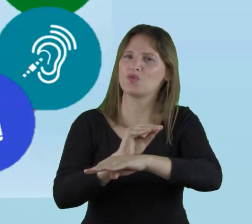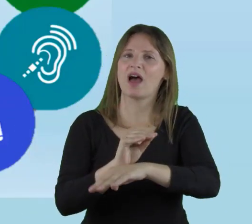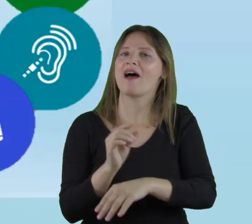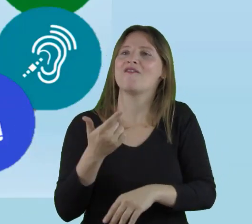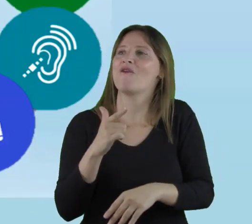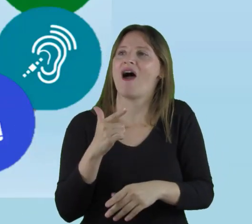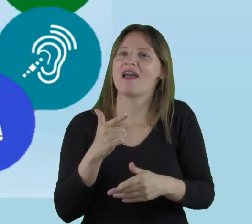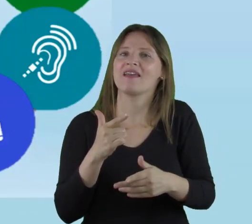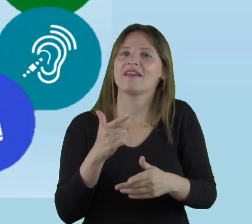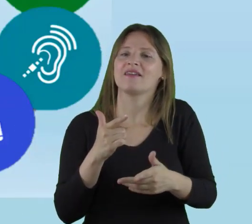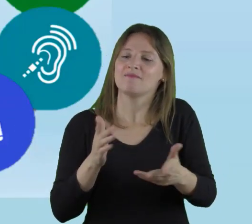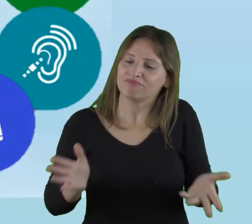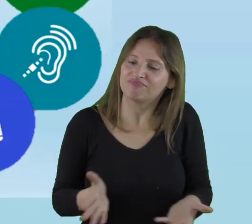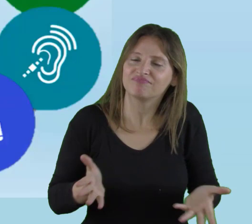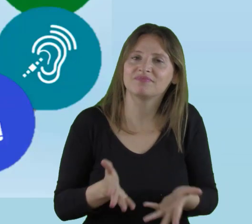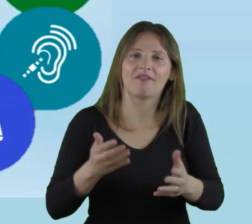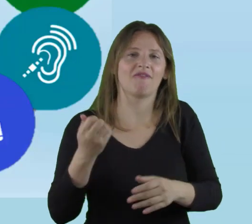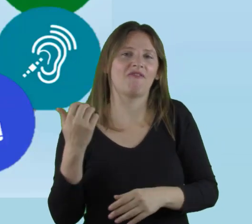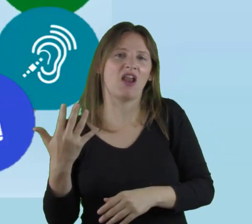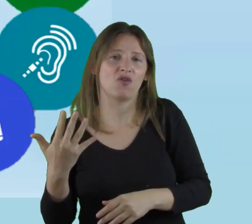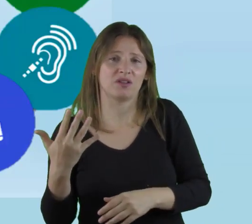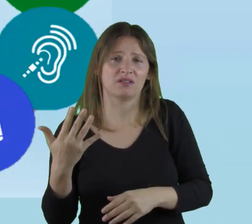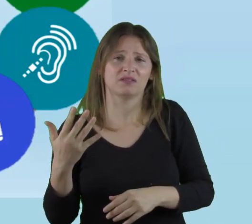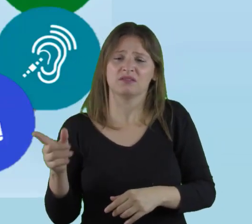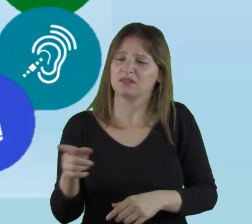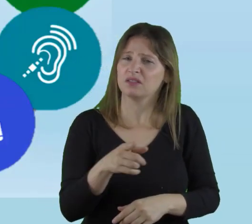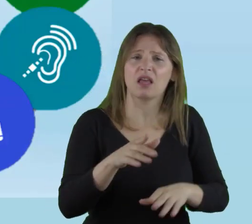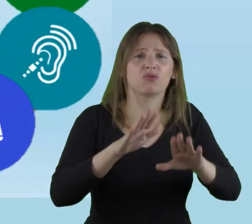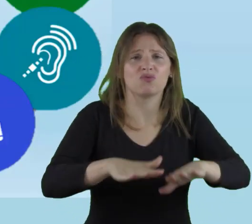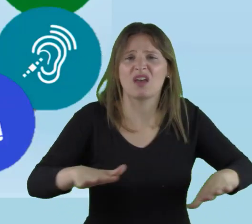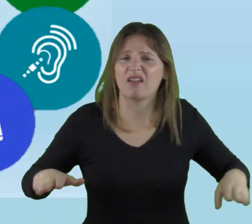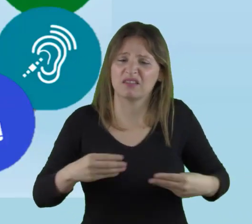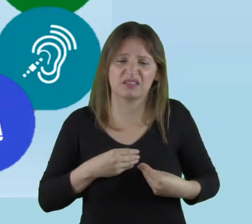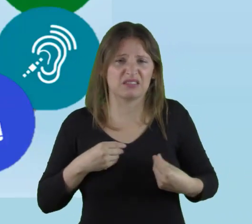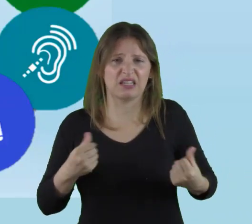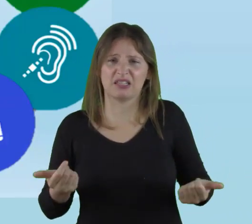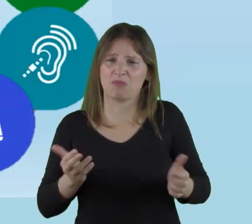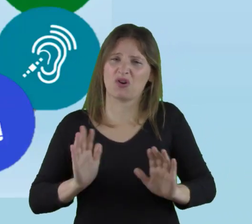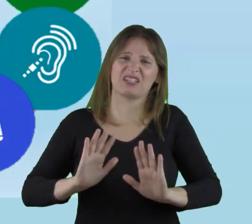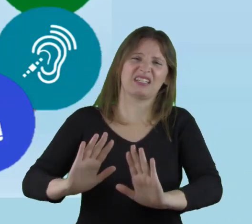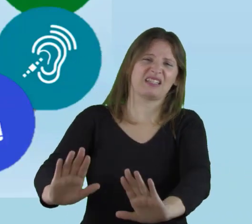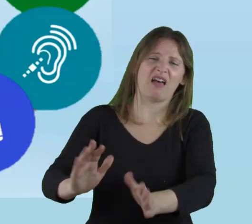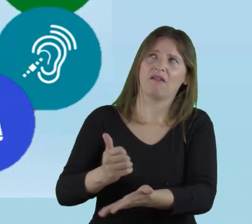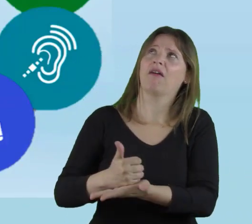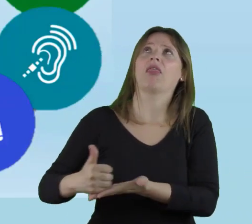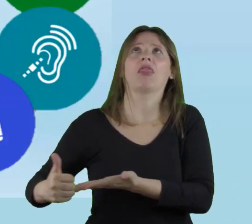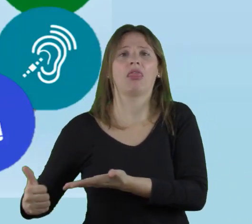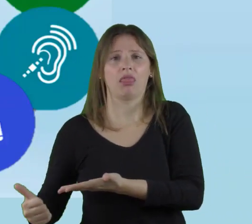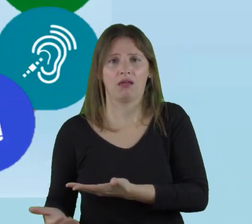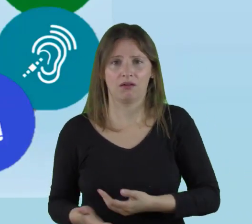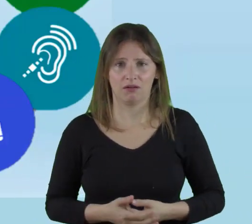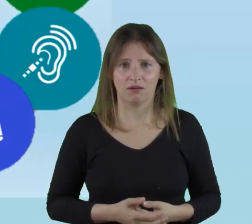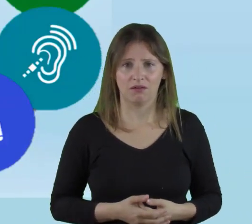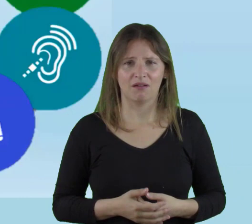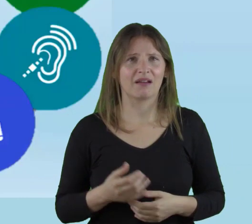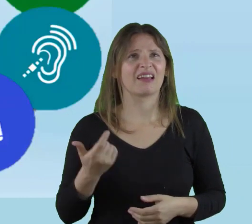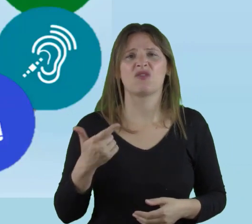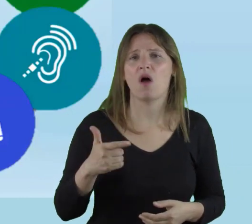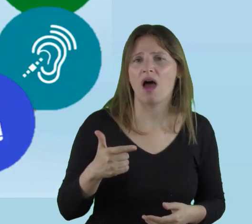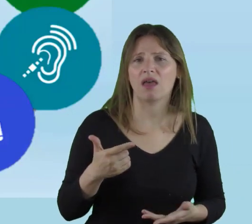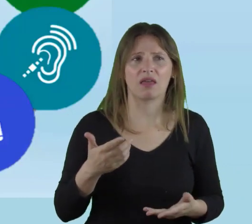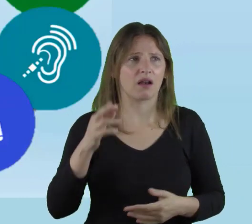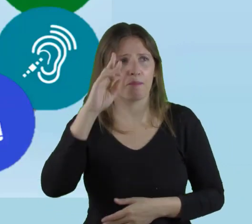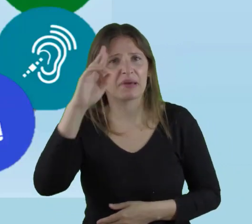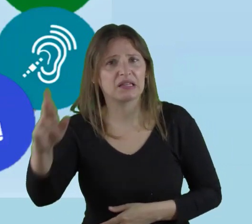practican estos valores y los estudiantes se sienten rechazados. Los